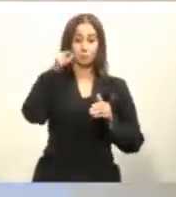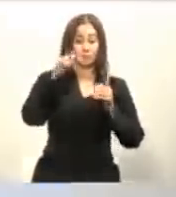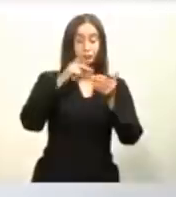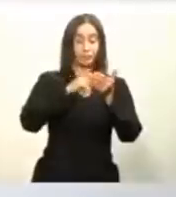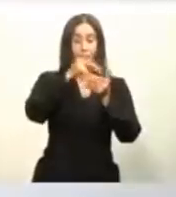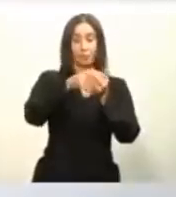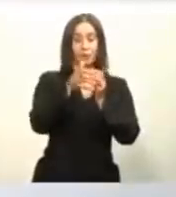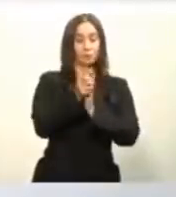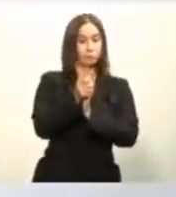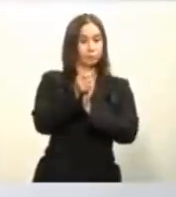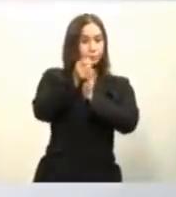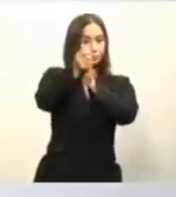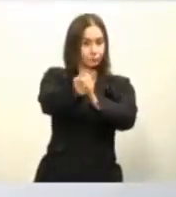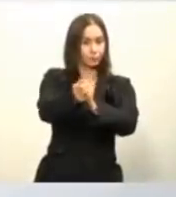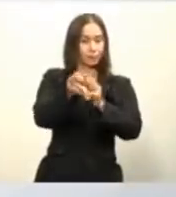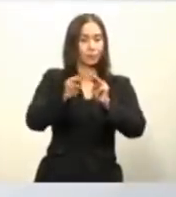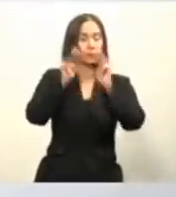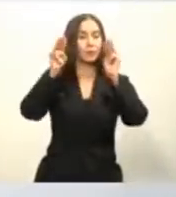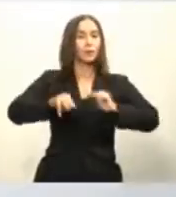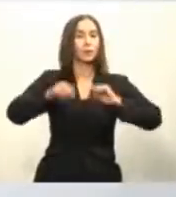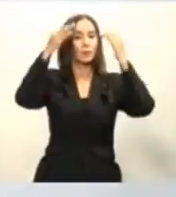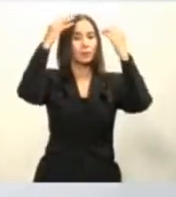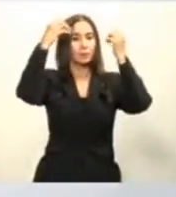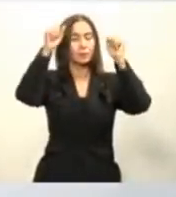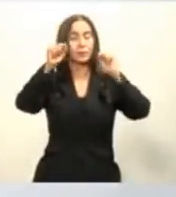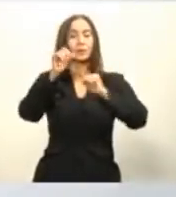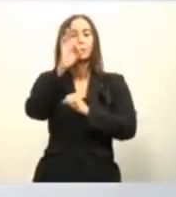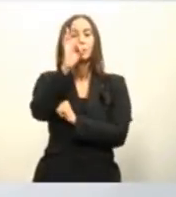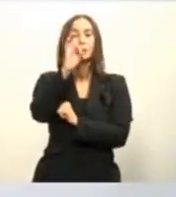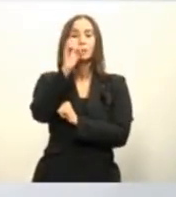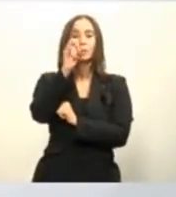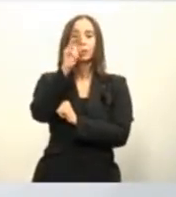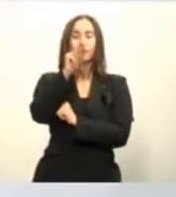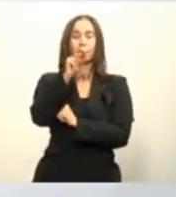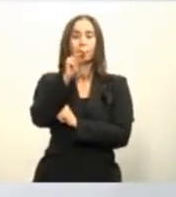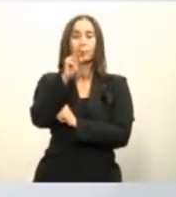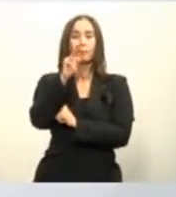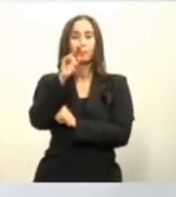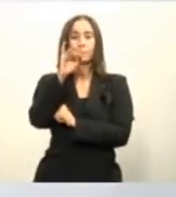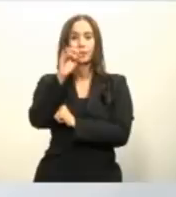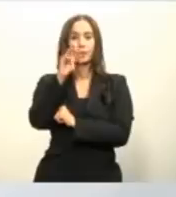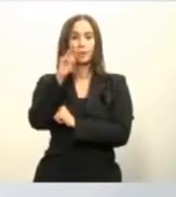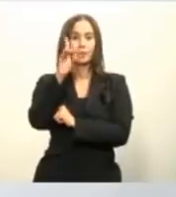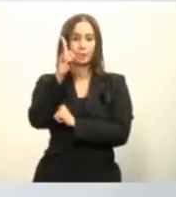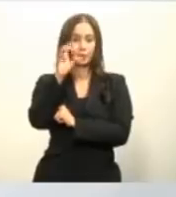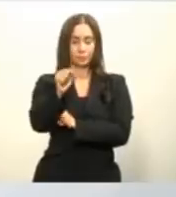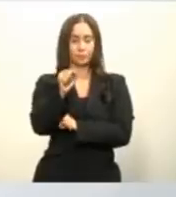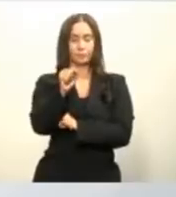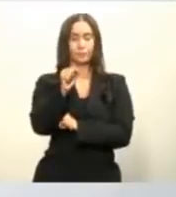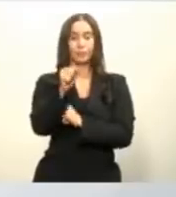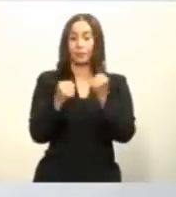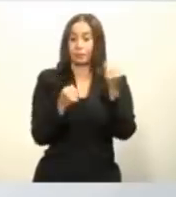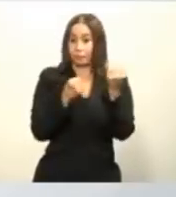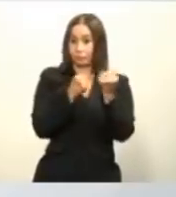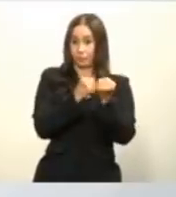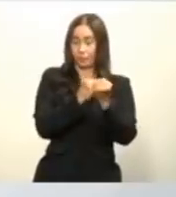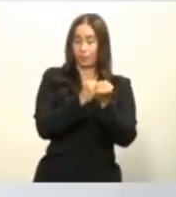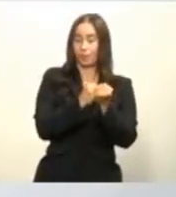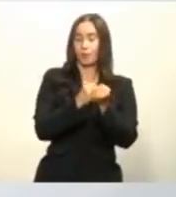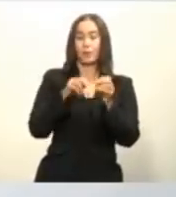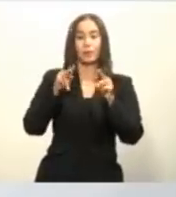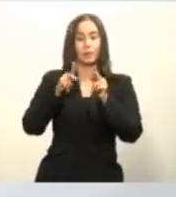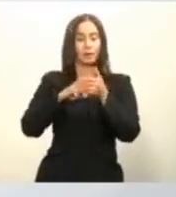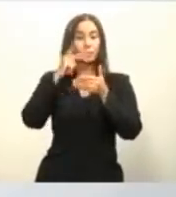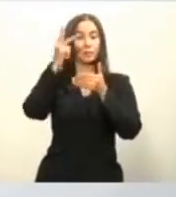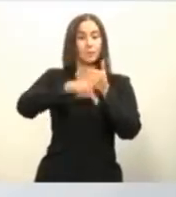la presidencia a través del fondo nacional de la vivienda fond vivienda alimentado por fondos provenientes mayormente del presupuesto nacional y otras fuentes